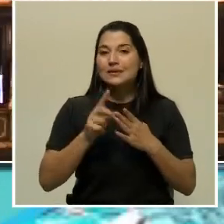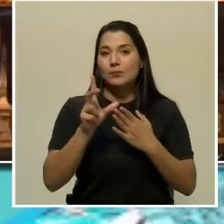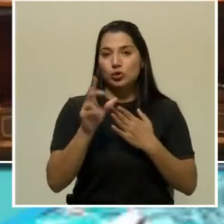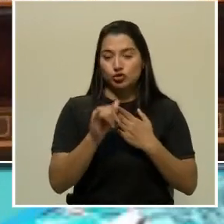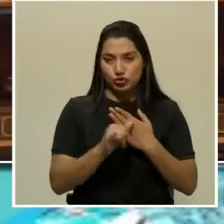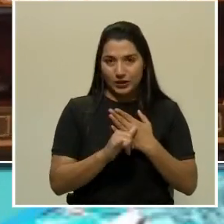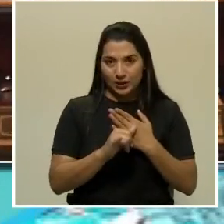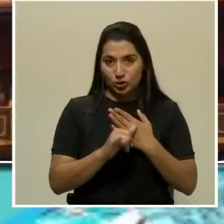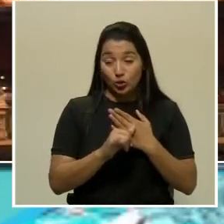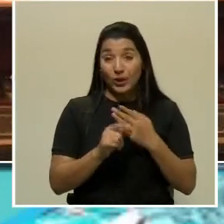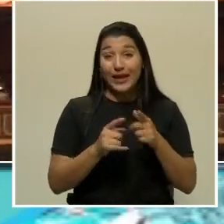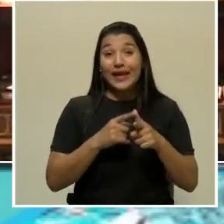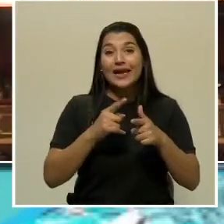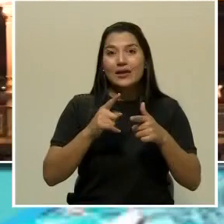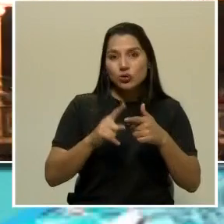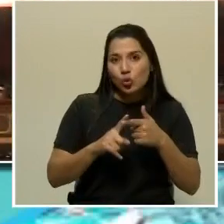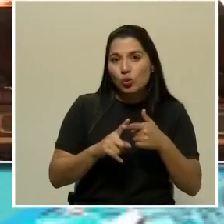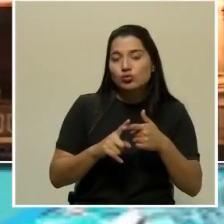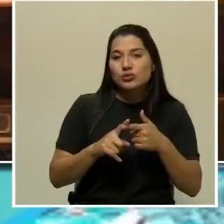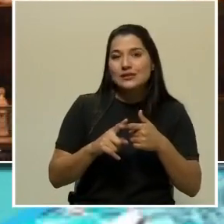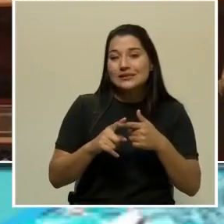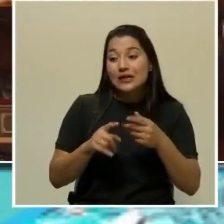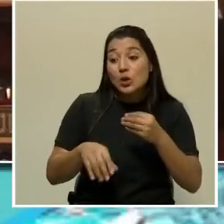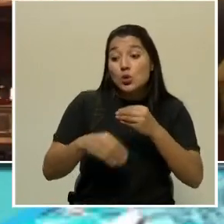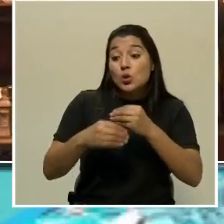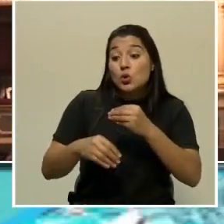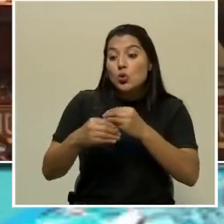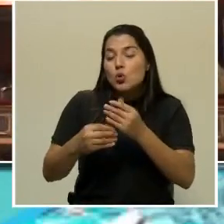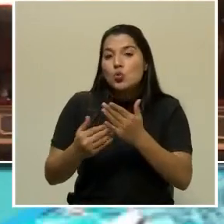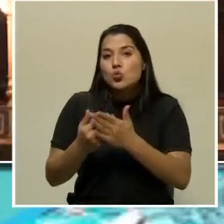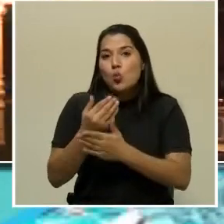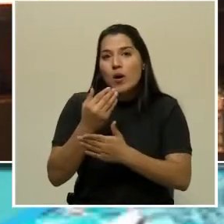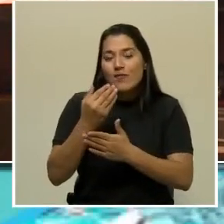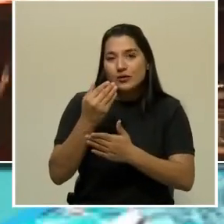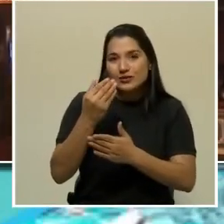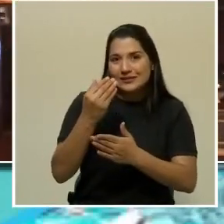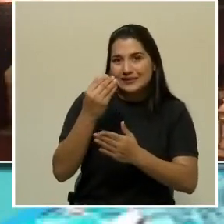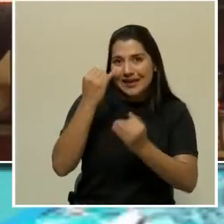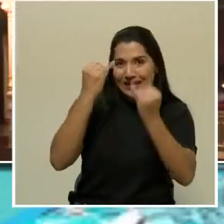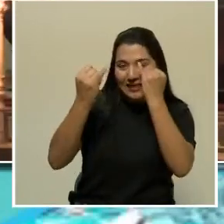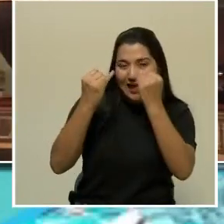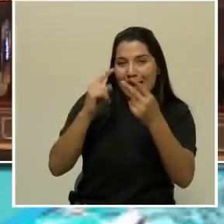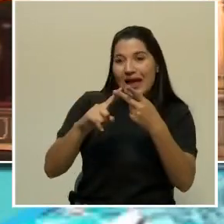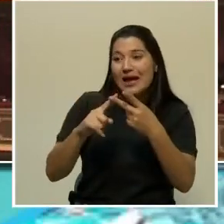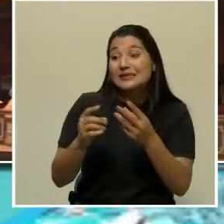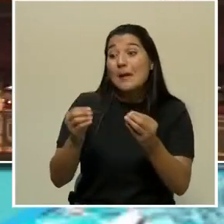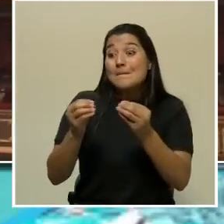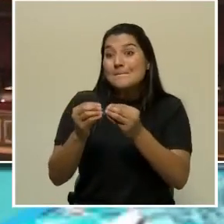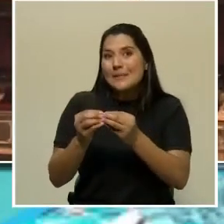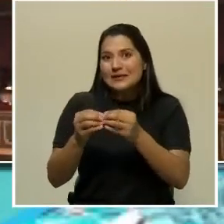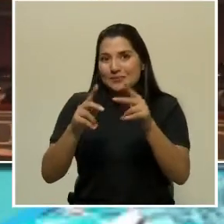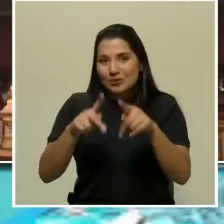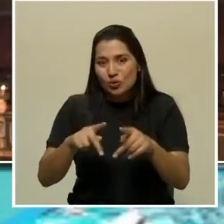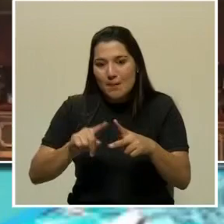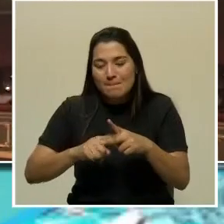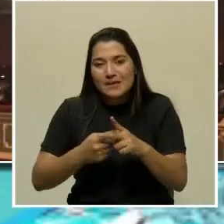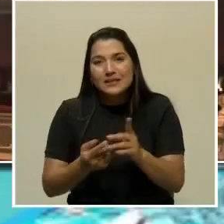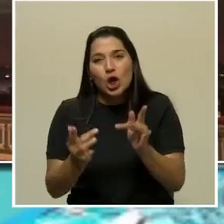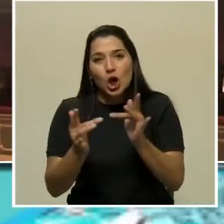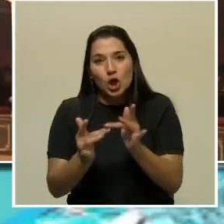proyecto va generando como sus contenidos, va generando sus audiencias y la expectativa es que